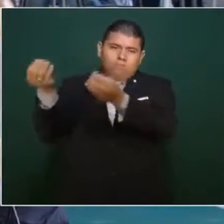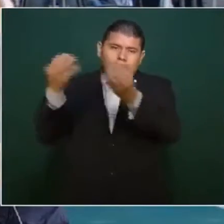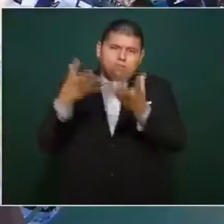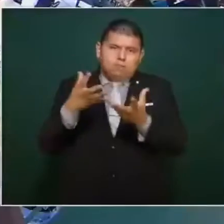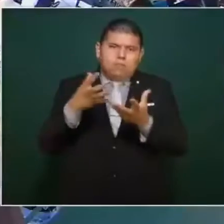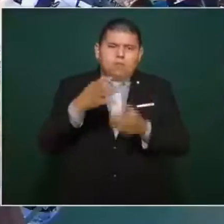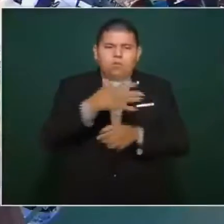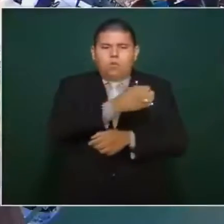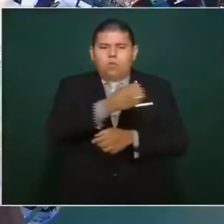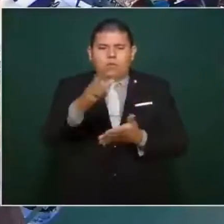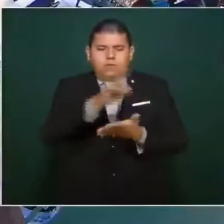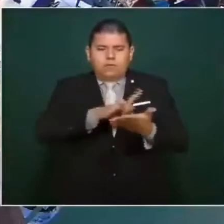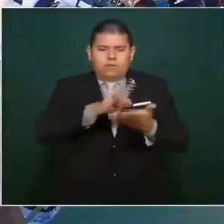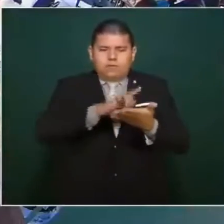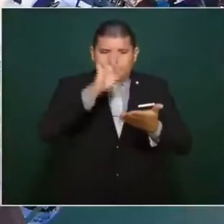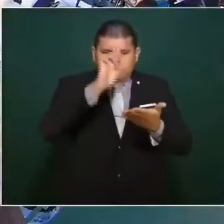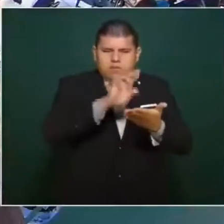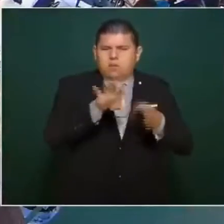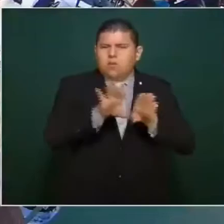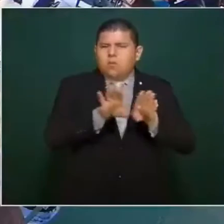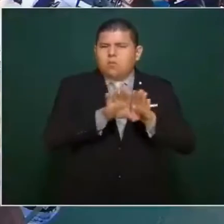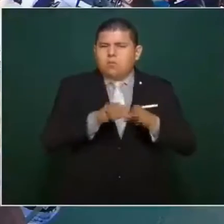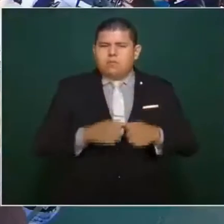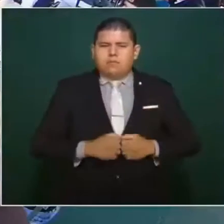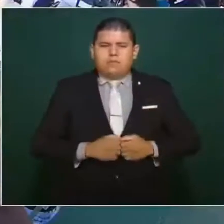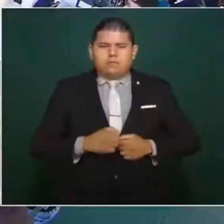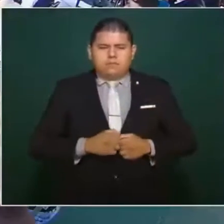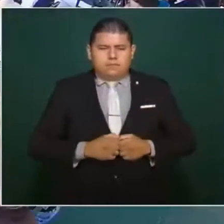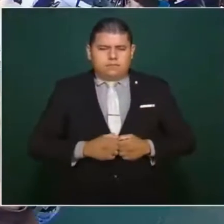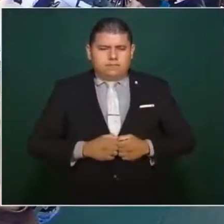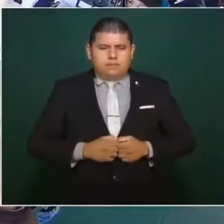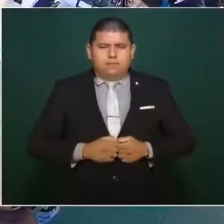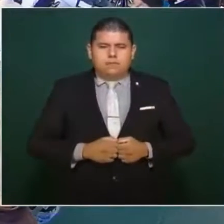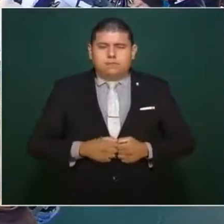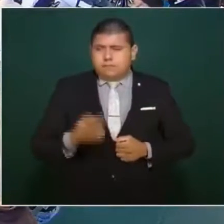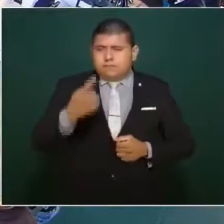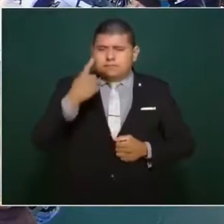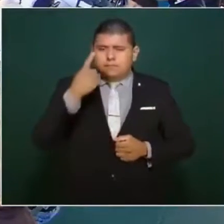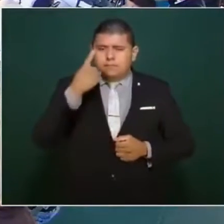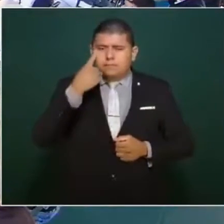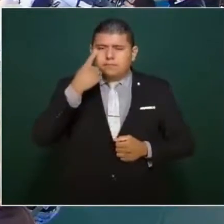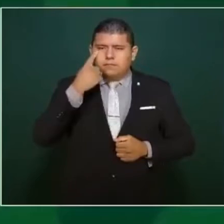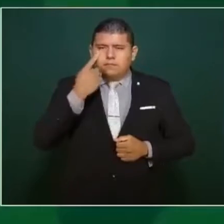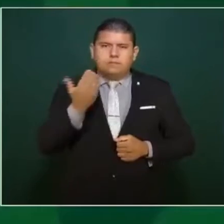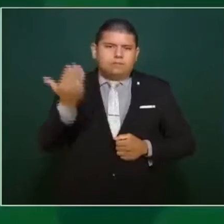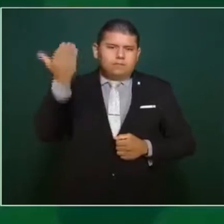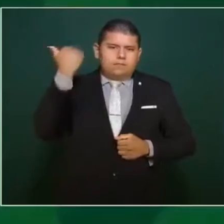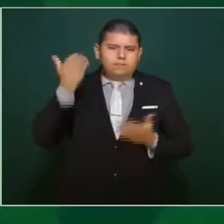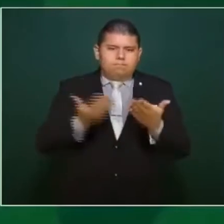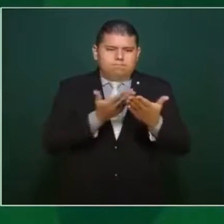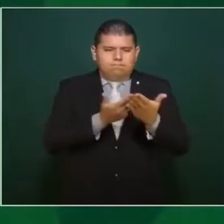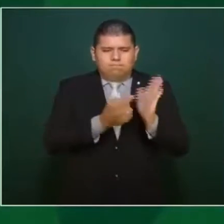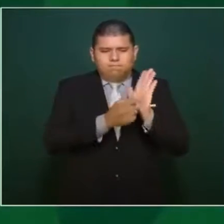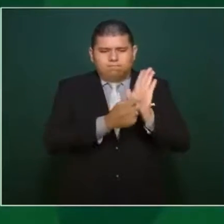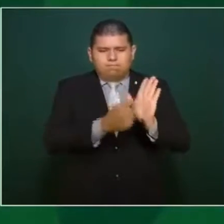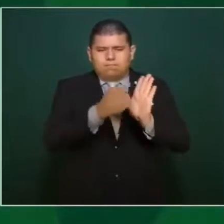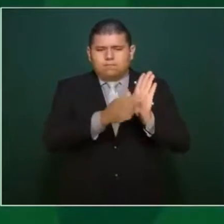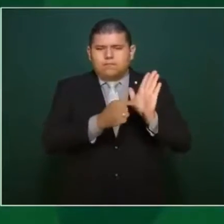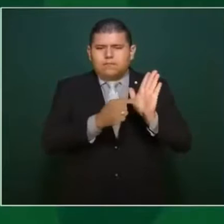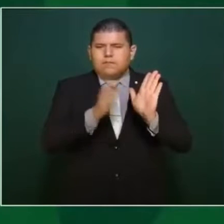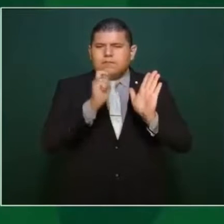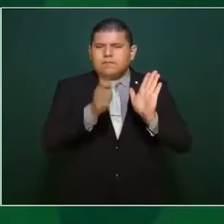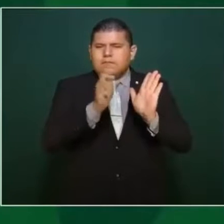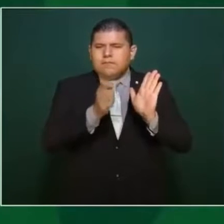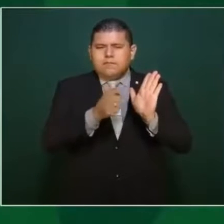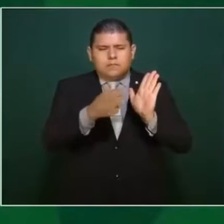Gracias, Presidente. Bueno, ya se emitió un acuerdo para que se